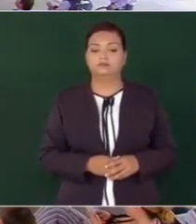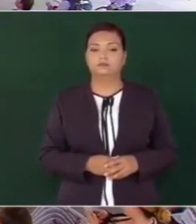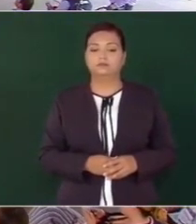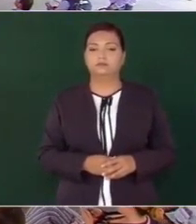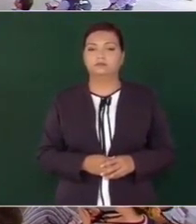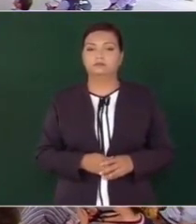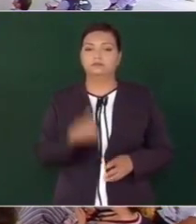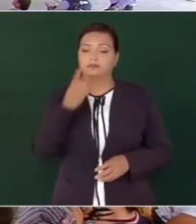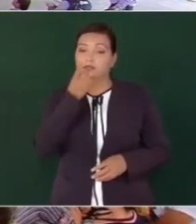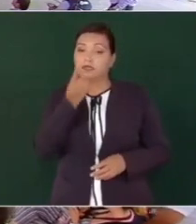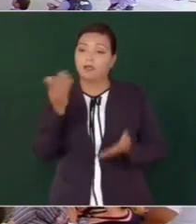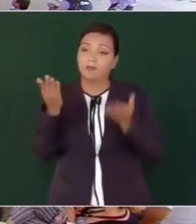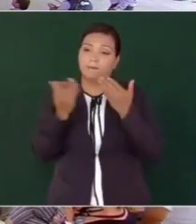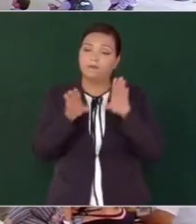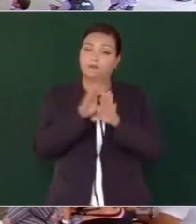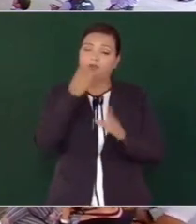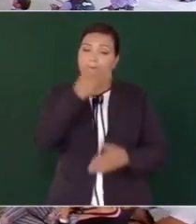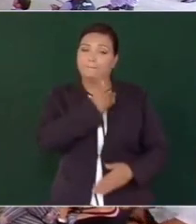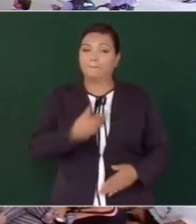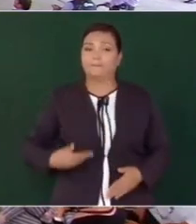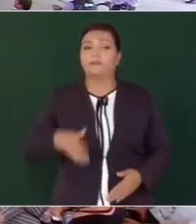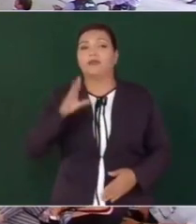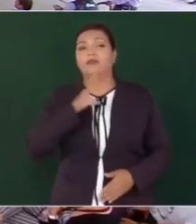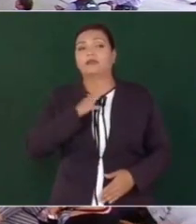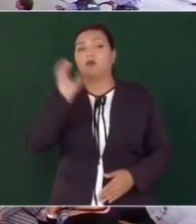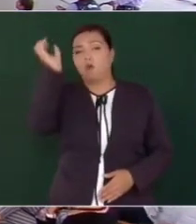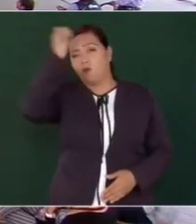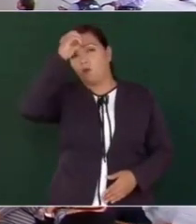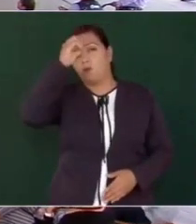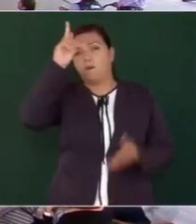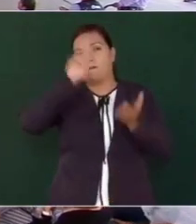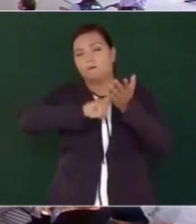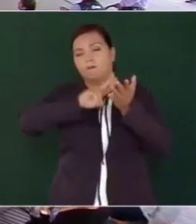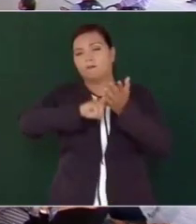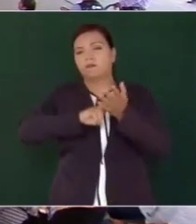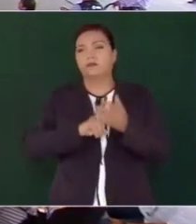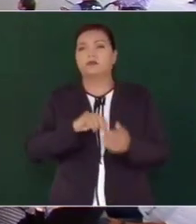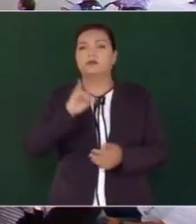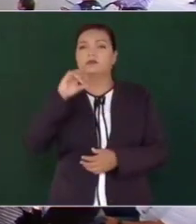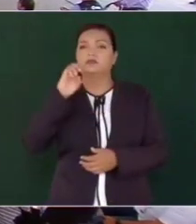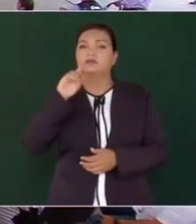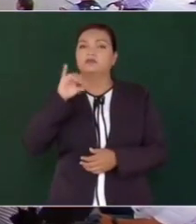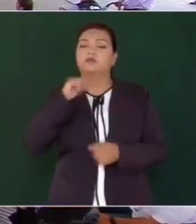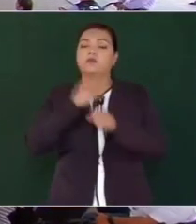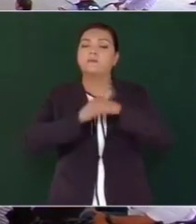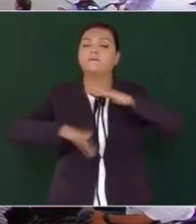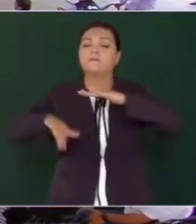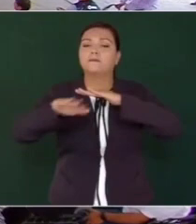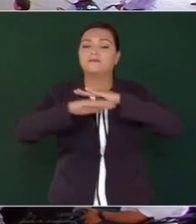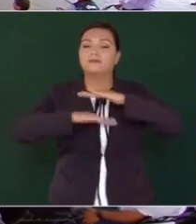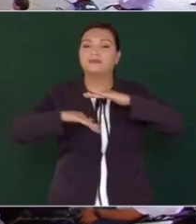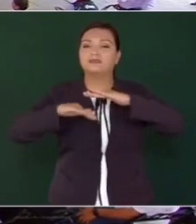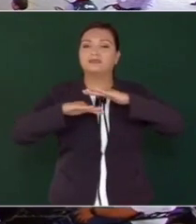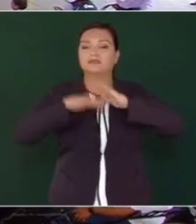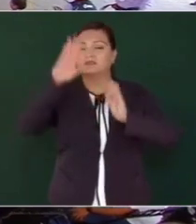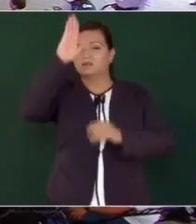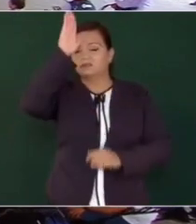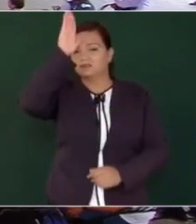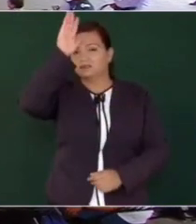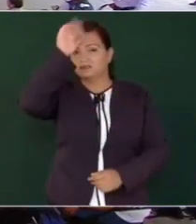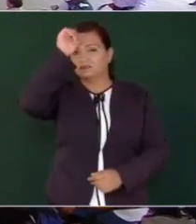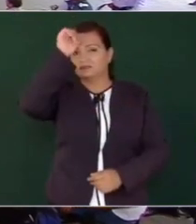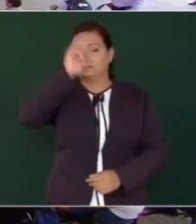Se pidió, como dice el presidente, se pidió una opinión de valor al Indavin, que fue la base del acuerdo.